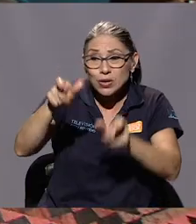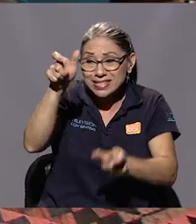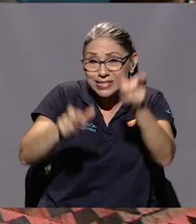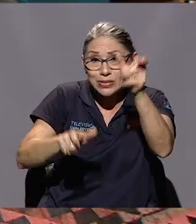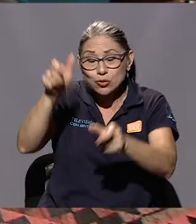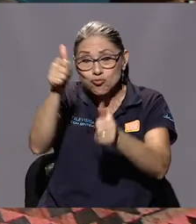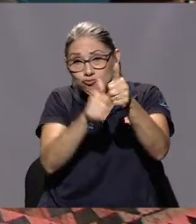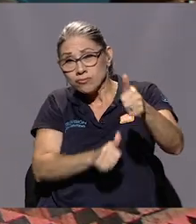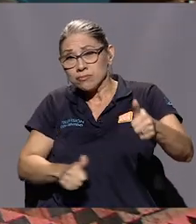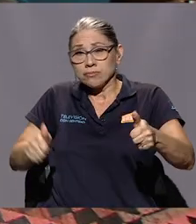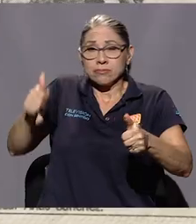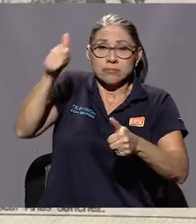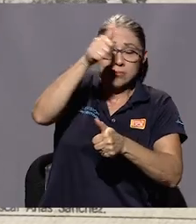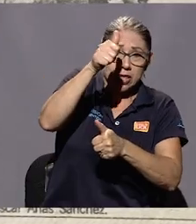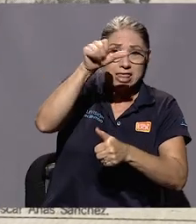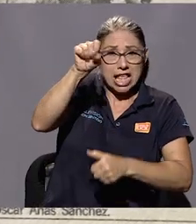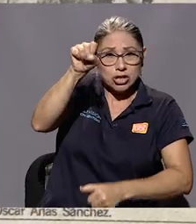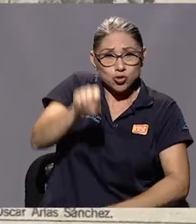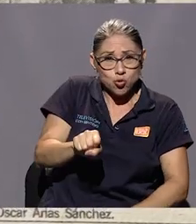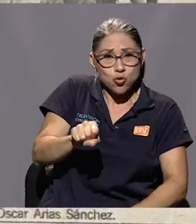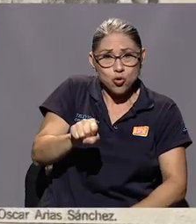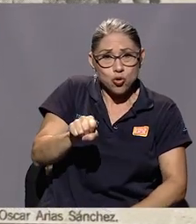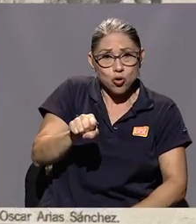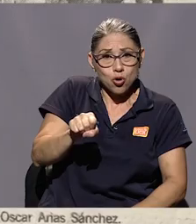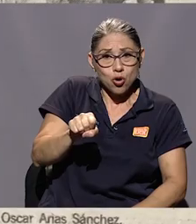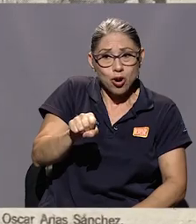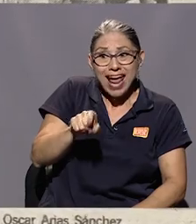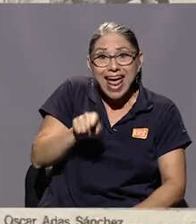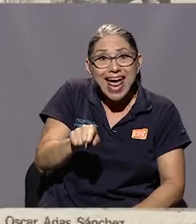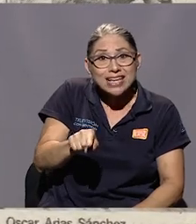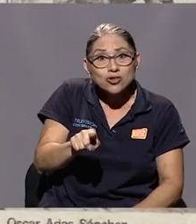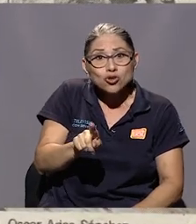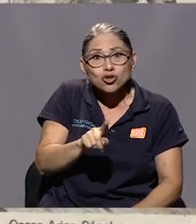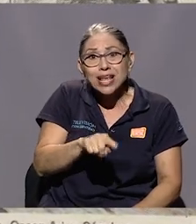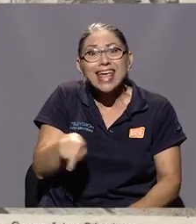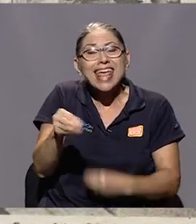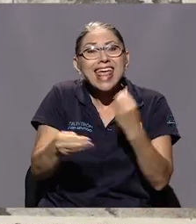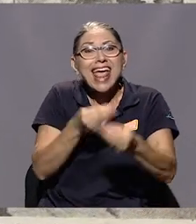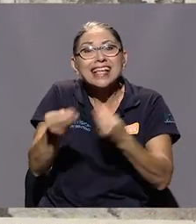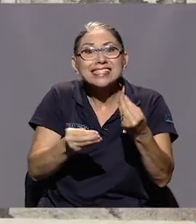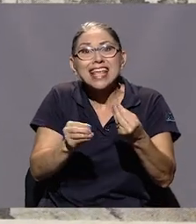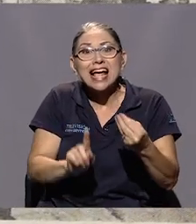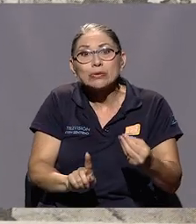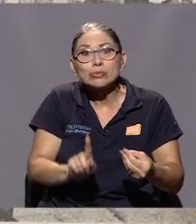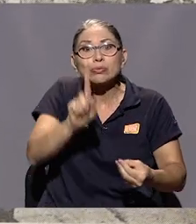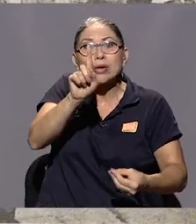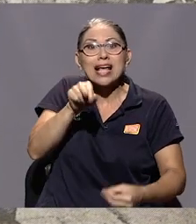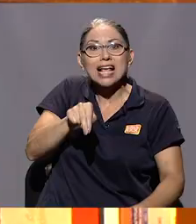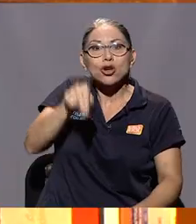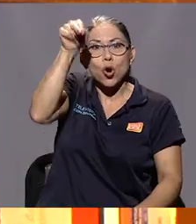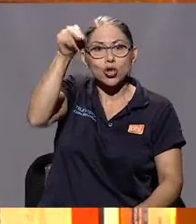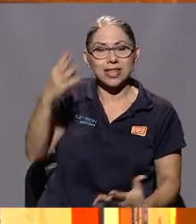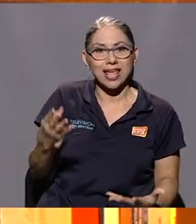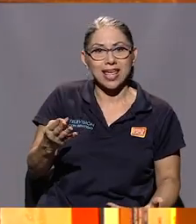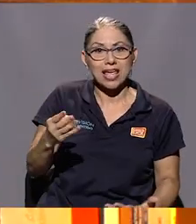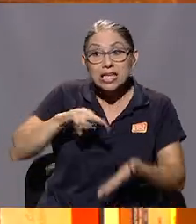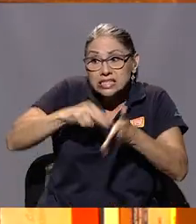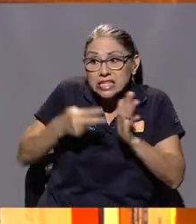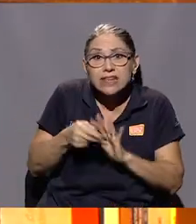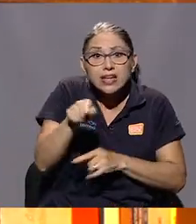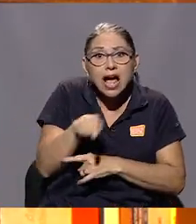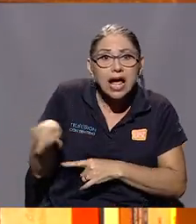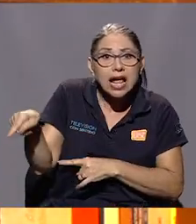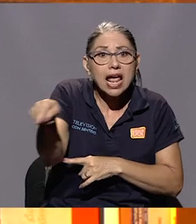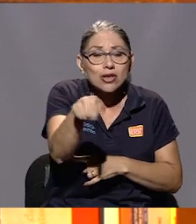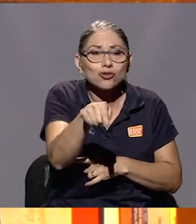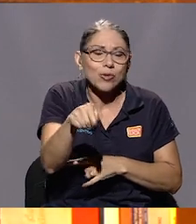la intelectualidad del sur la que subía hacia el norte? Subían hacia el norte. Y no es que la aspiración de ellas